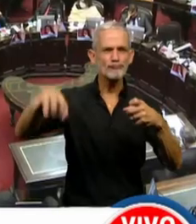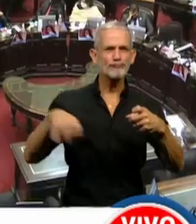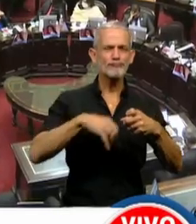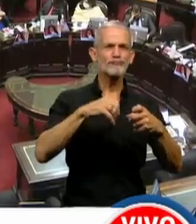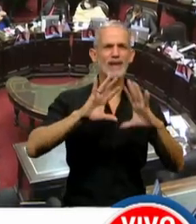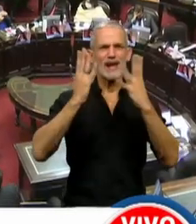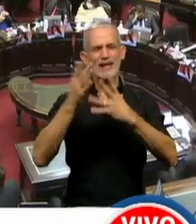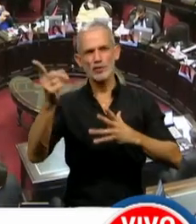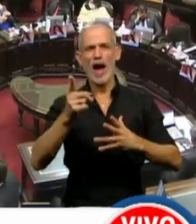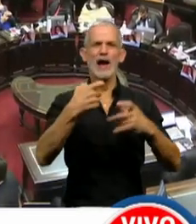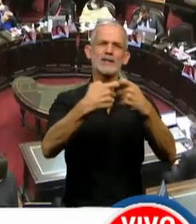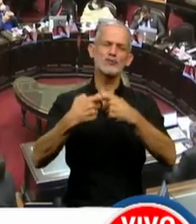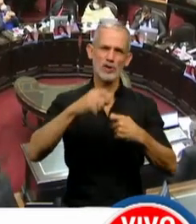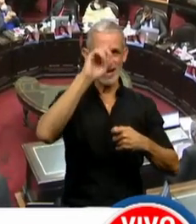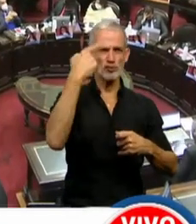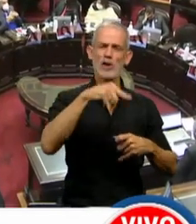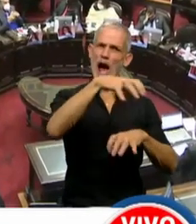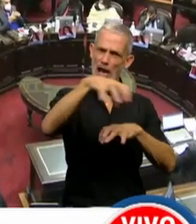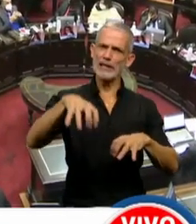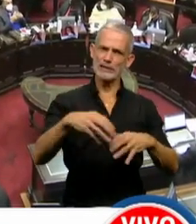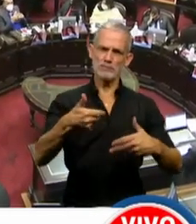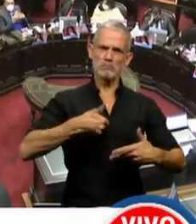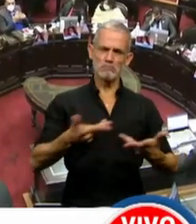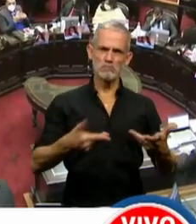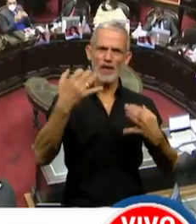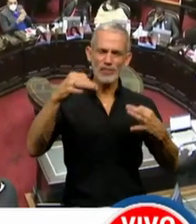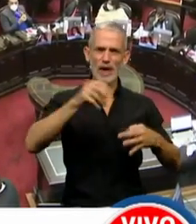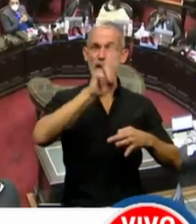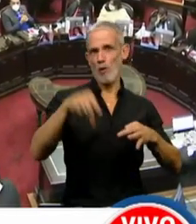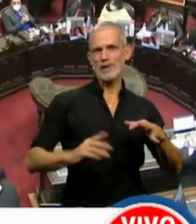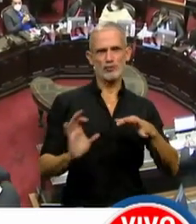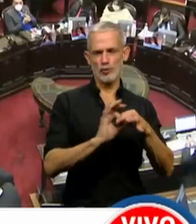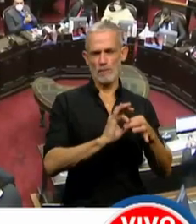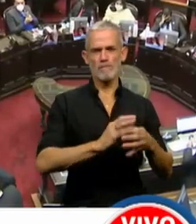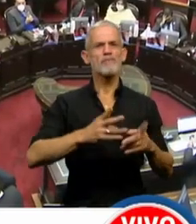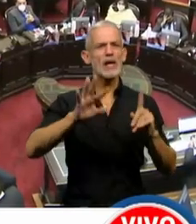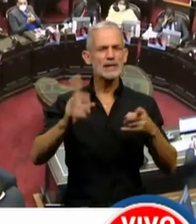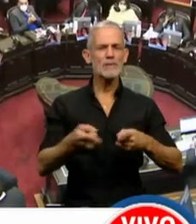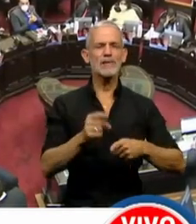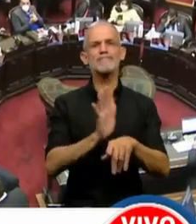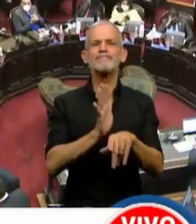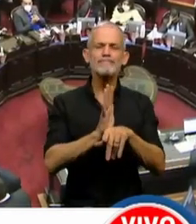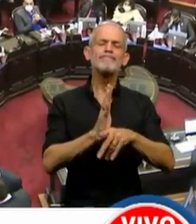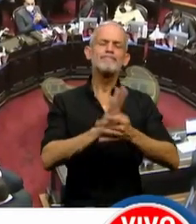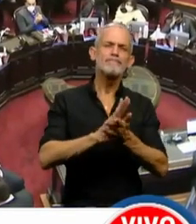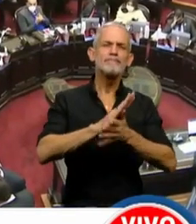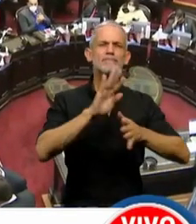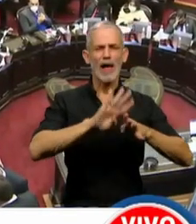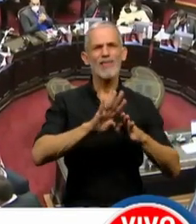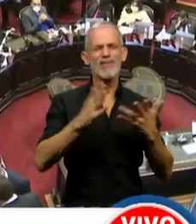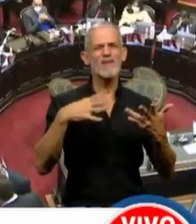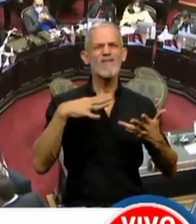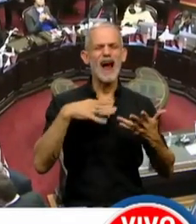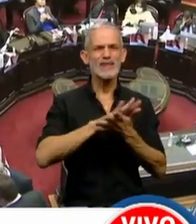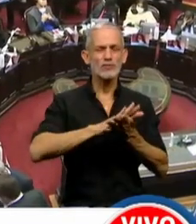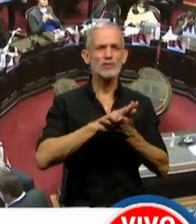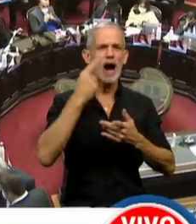nacionales. creo que es una manera de saldar también una deuda, pero sobre todo de haber puesto